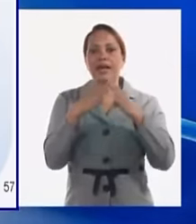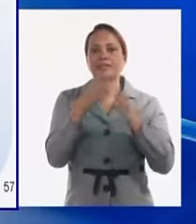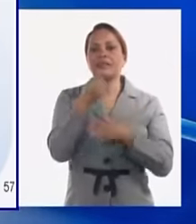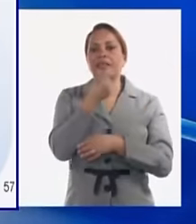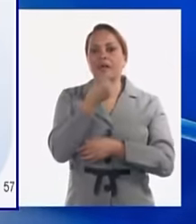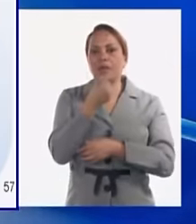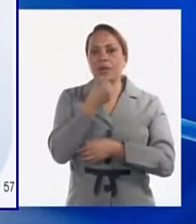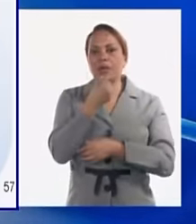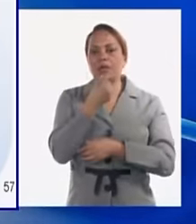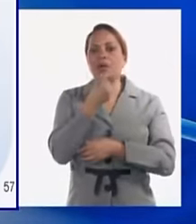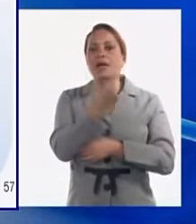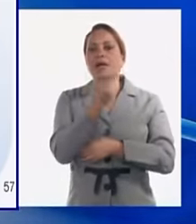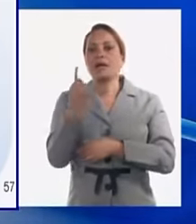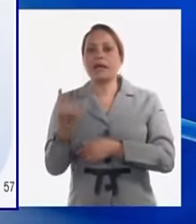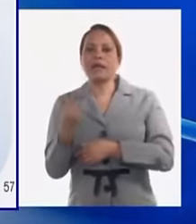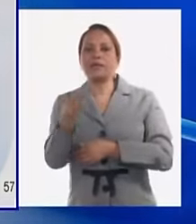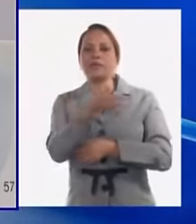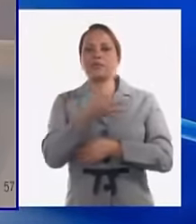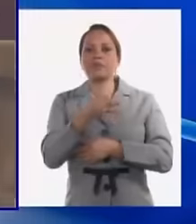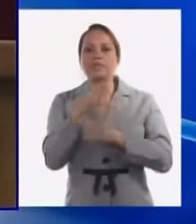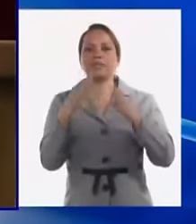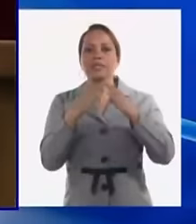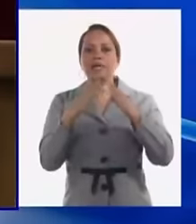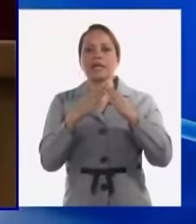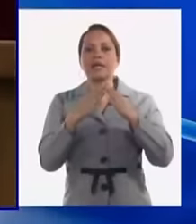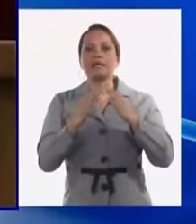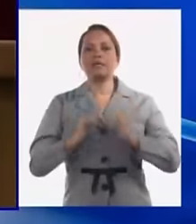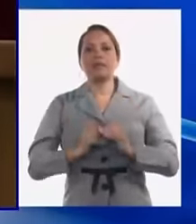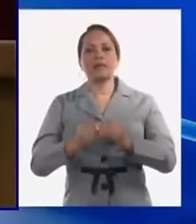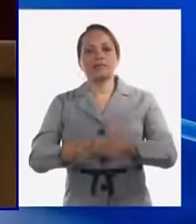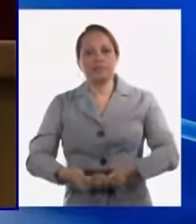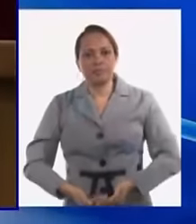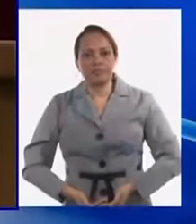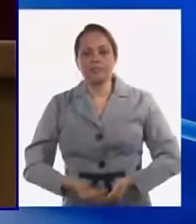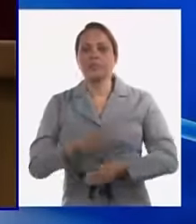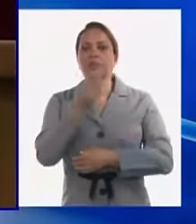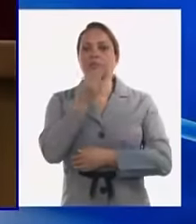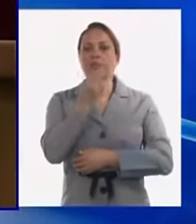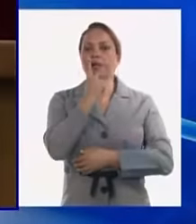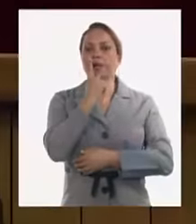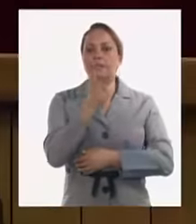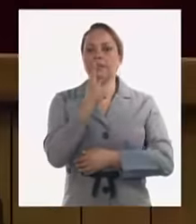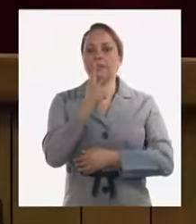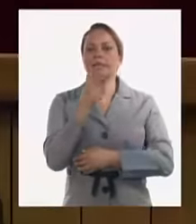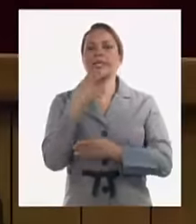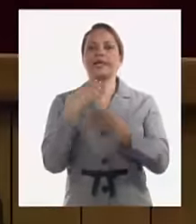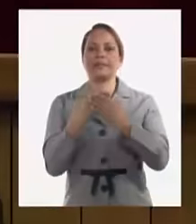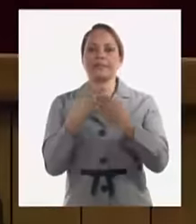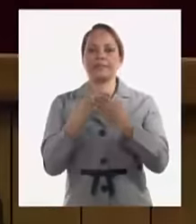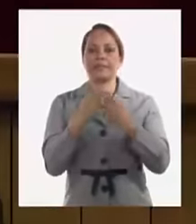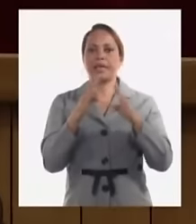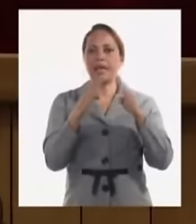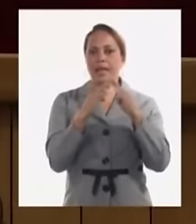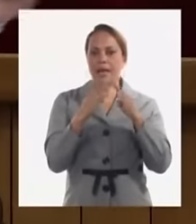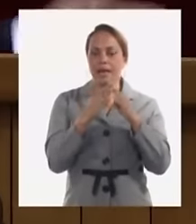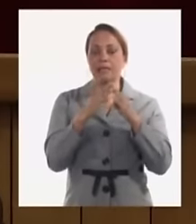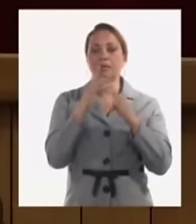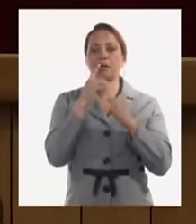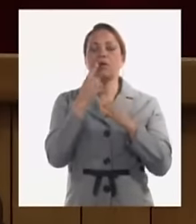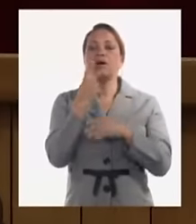municipio tenga su hogar materno y que se puedan atender todas las instituciones con atención social